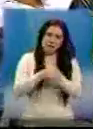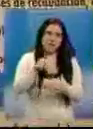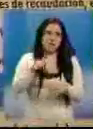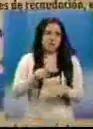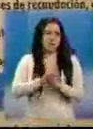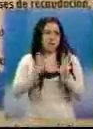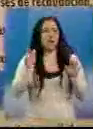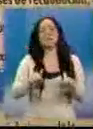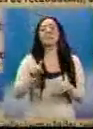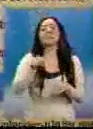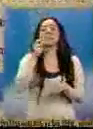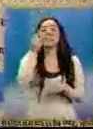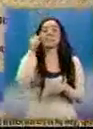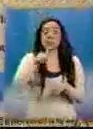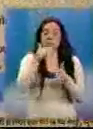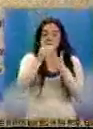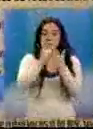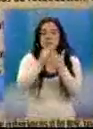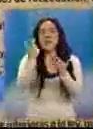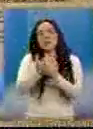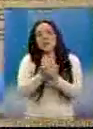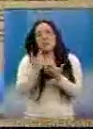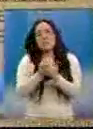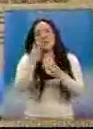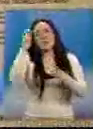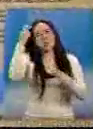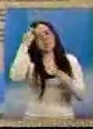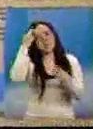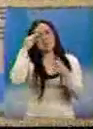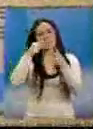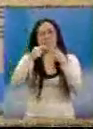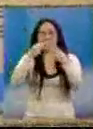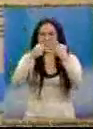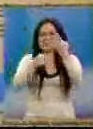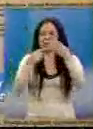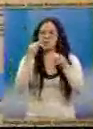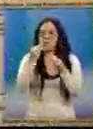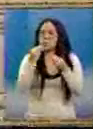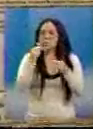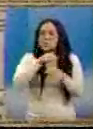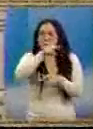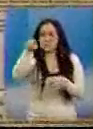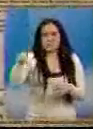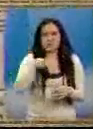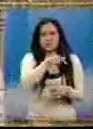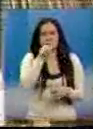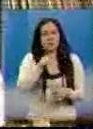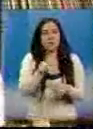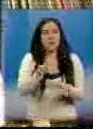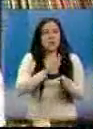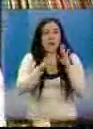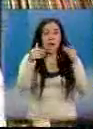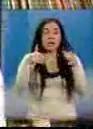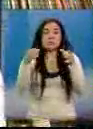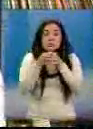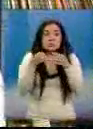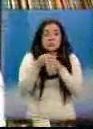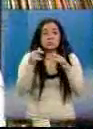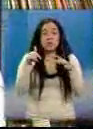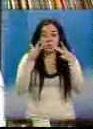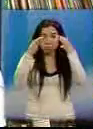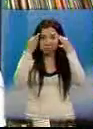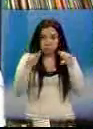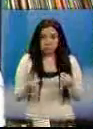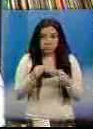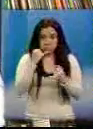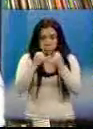cuatro ejes, política, justicia, economía y democracia, será presentada ante el Legislativo la próxima semana. Hoy estamos concluyendo con